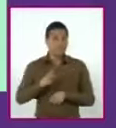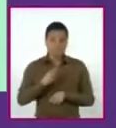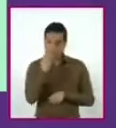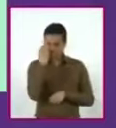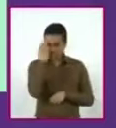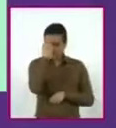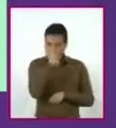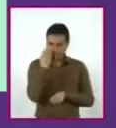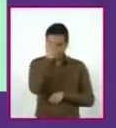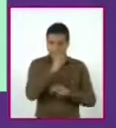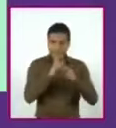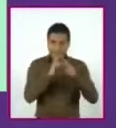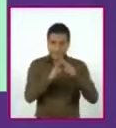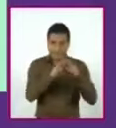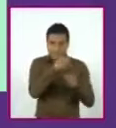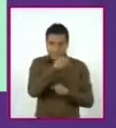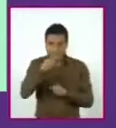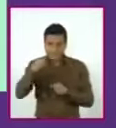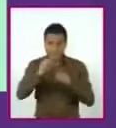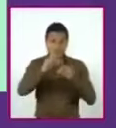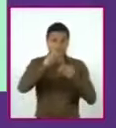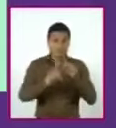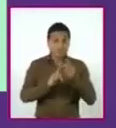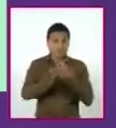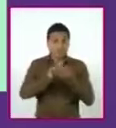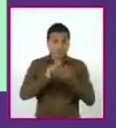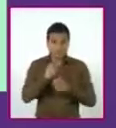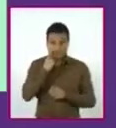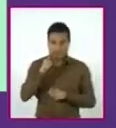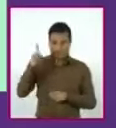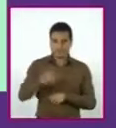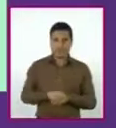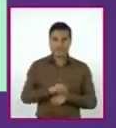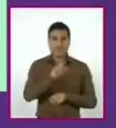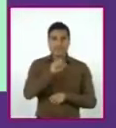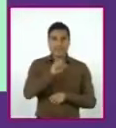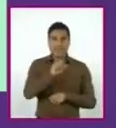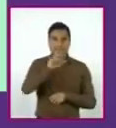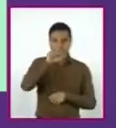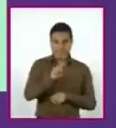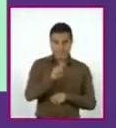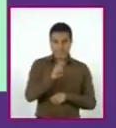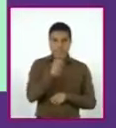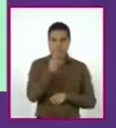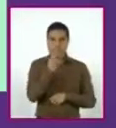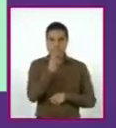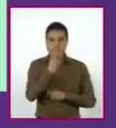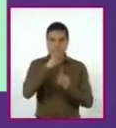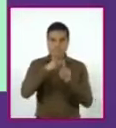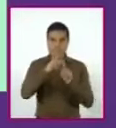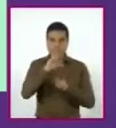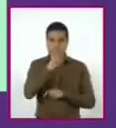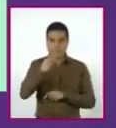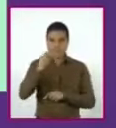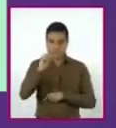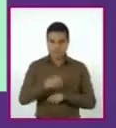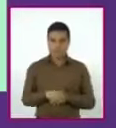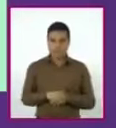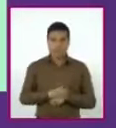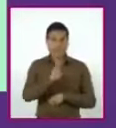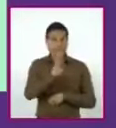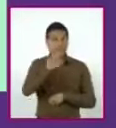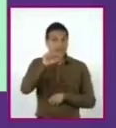las ecuaciones incompletas puras de la forma ax cuadrada más c igual a cero, cuando bx